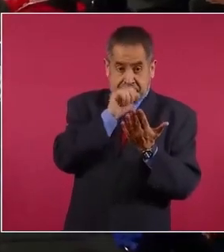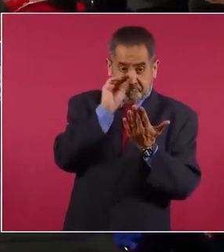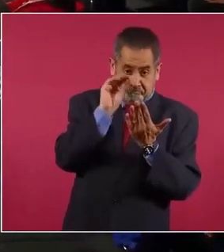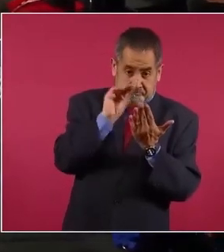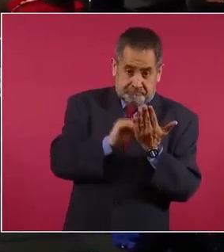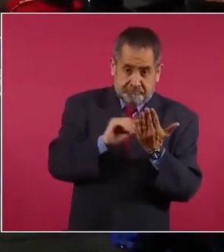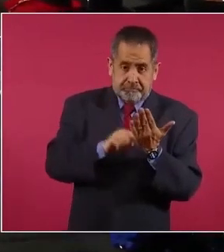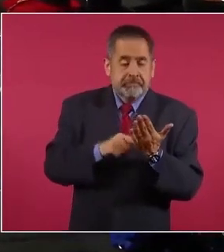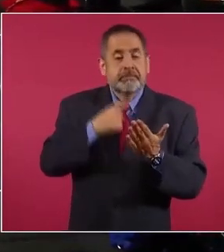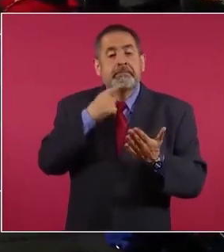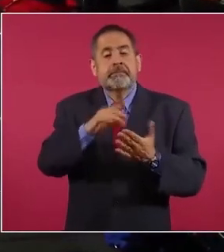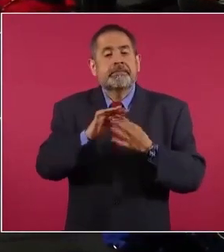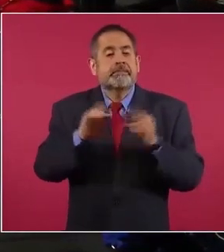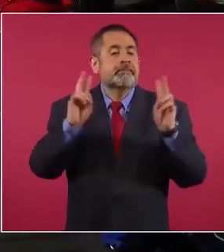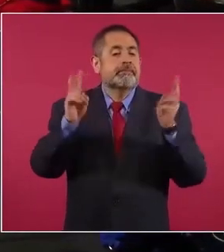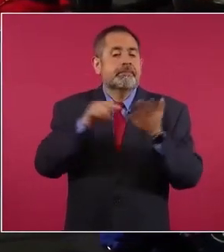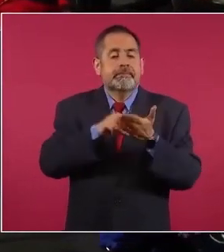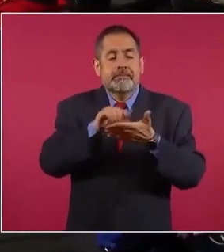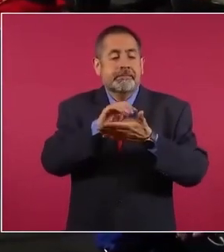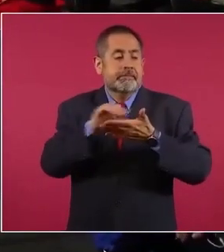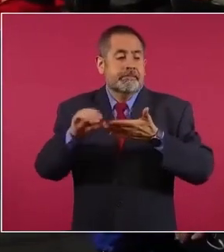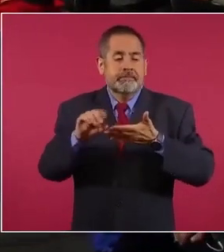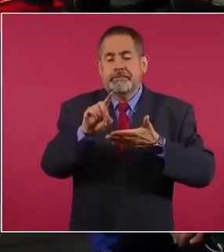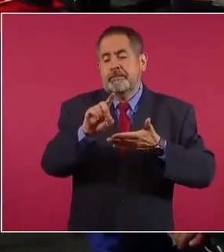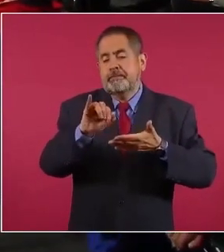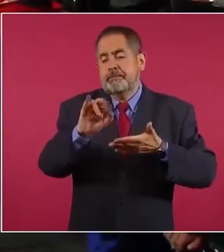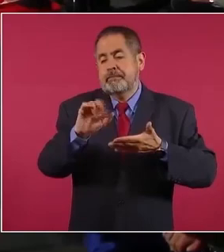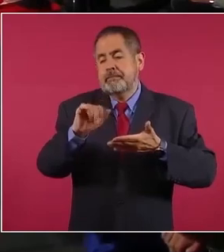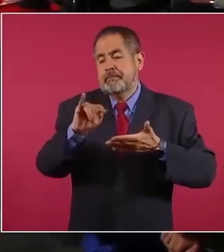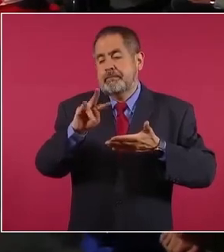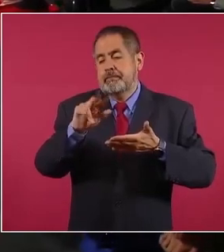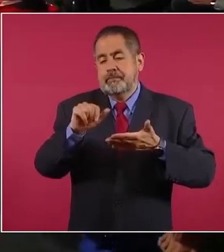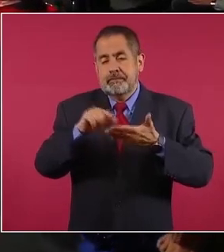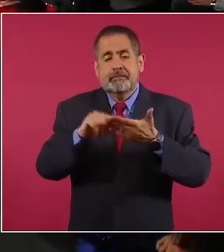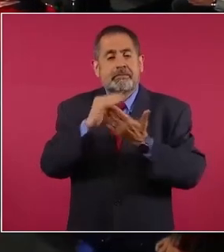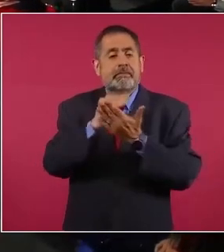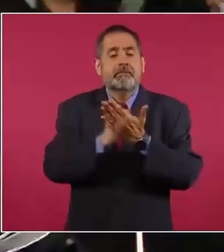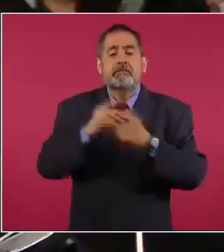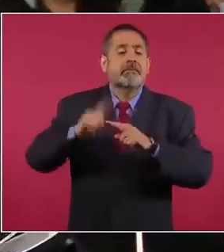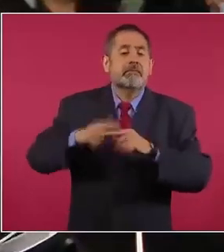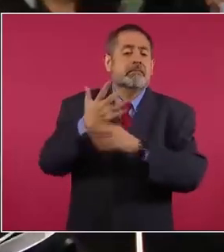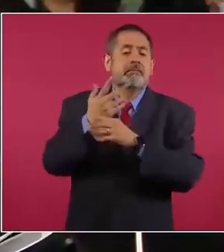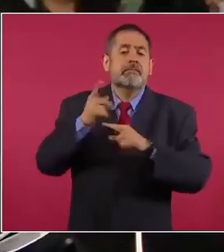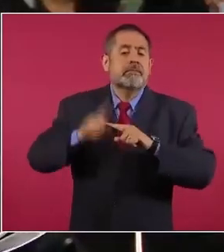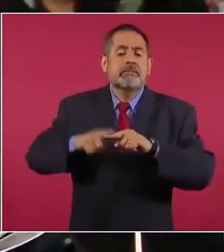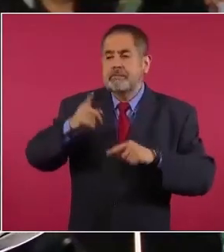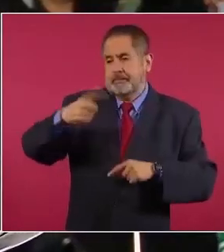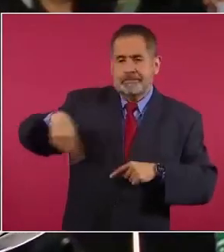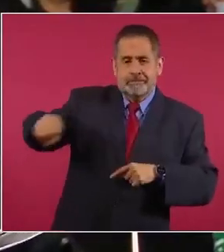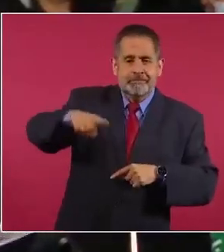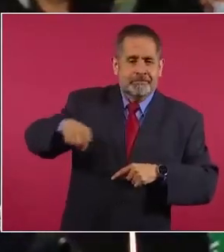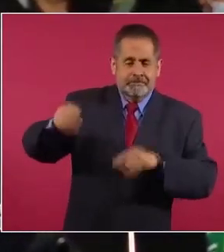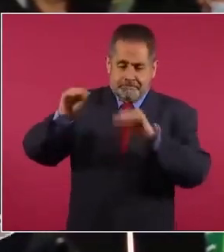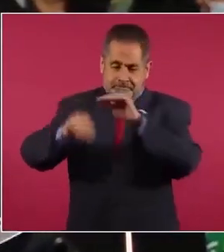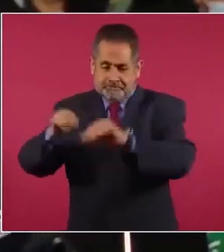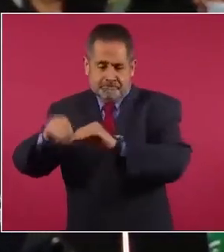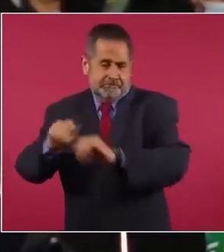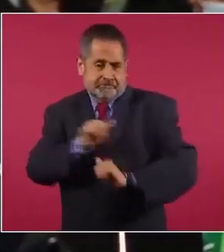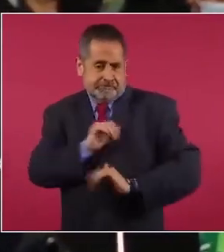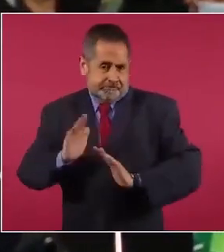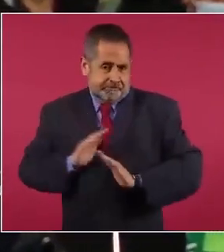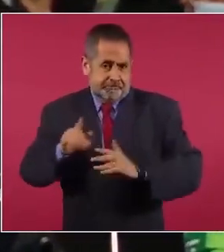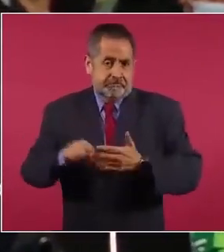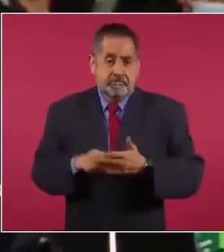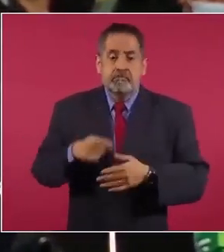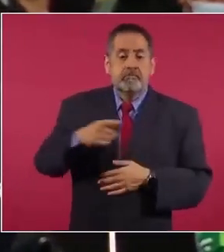directiva así le llaman al documento una directiva operativa por parte de los elementos militares